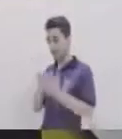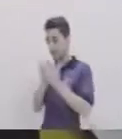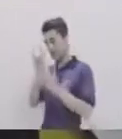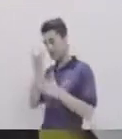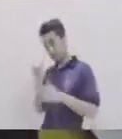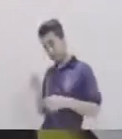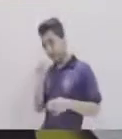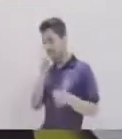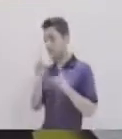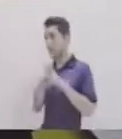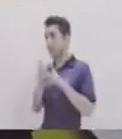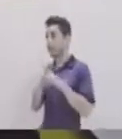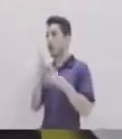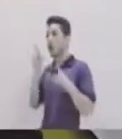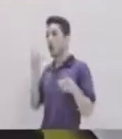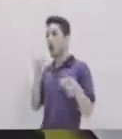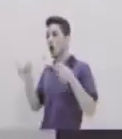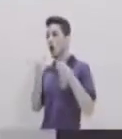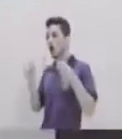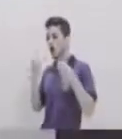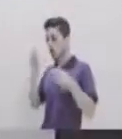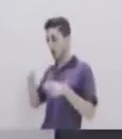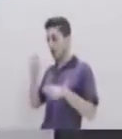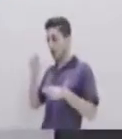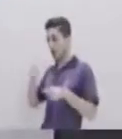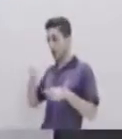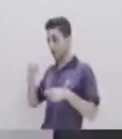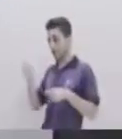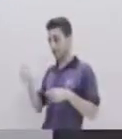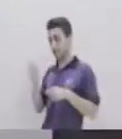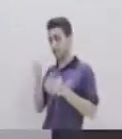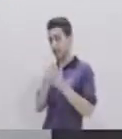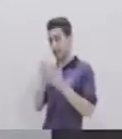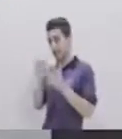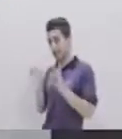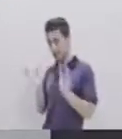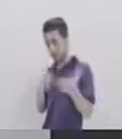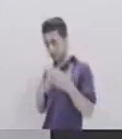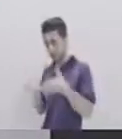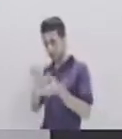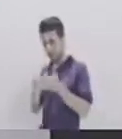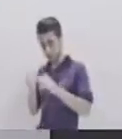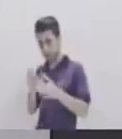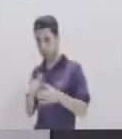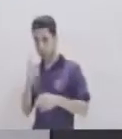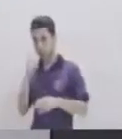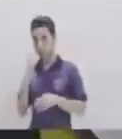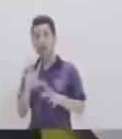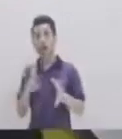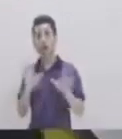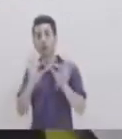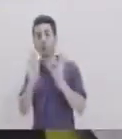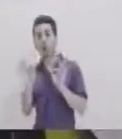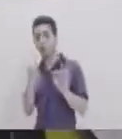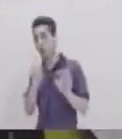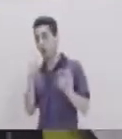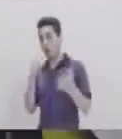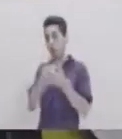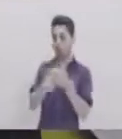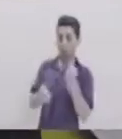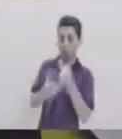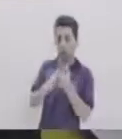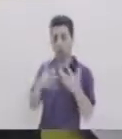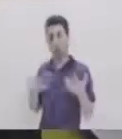control que tengas De ese empaque Sí Es muy importante Que tu producto Esté empacado De una manera En la que no se estropee